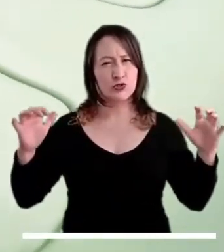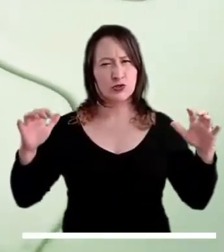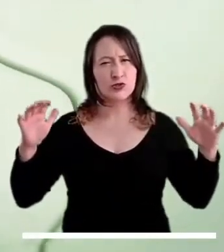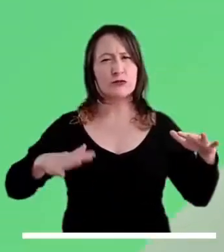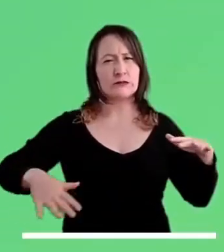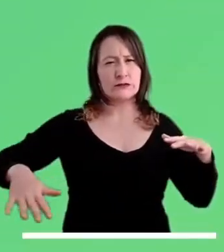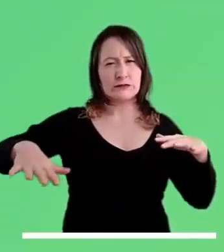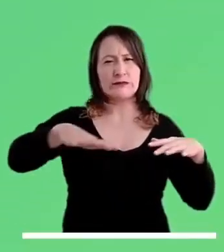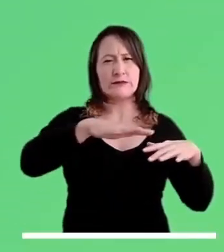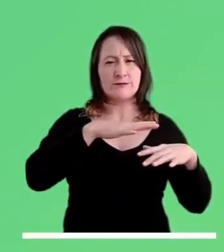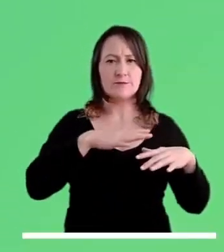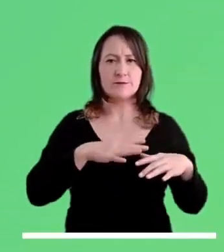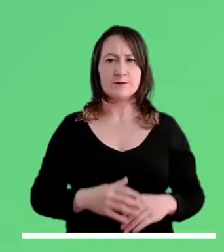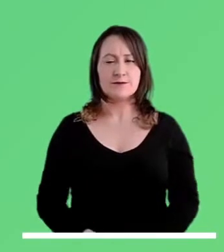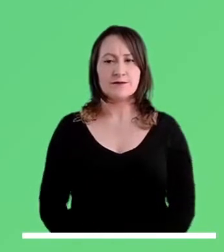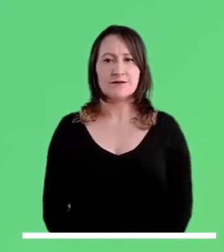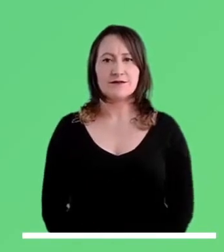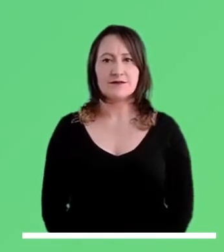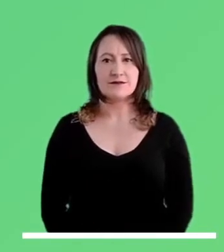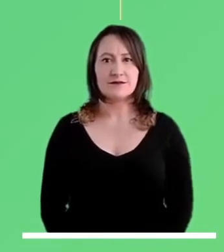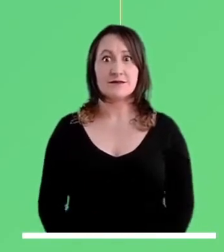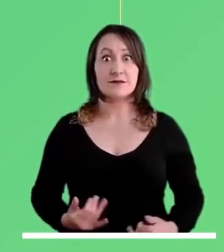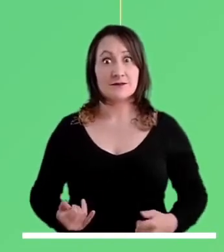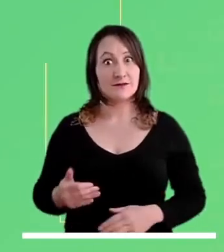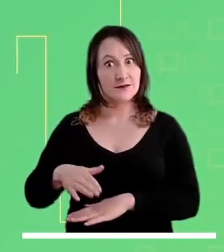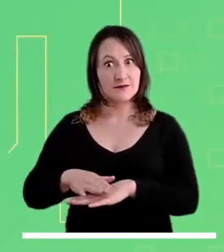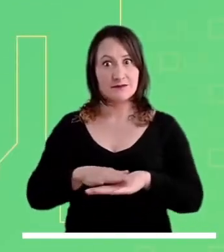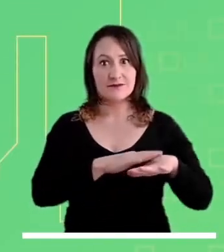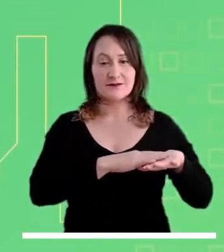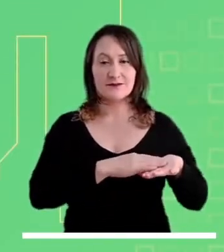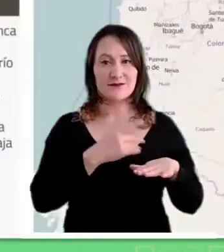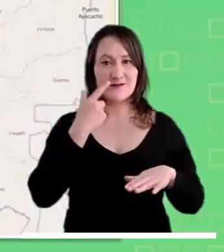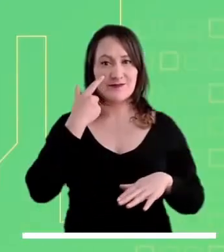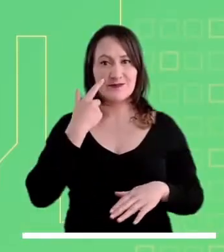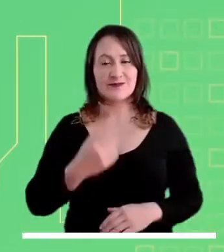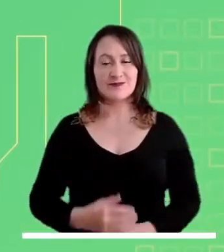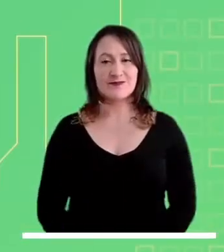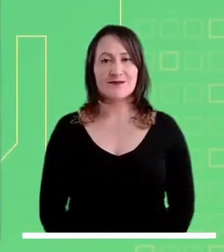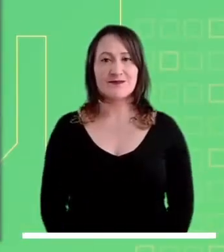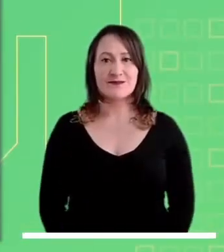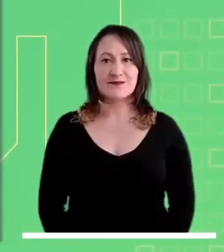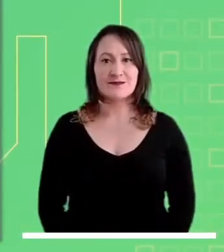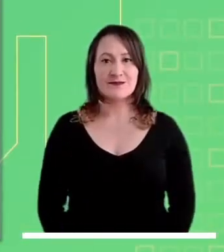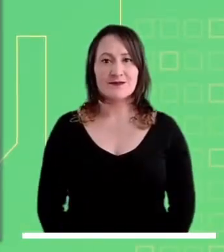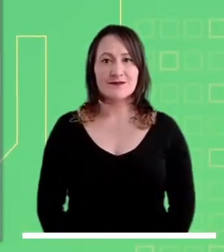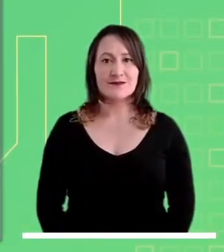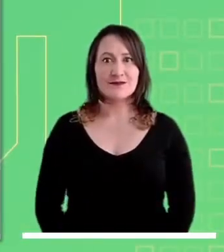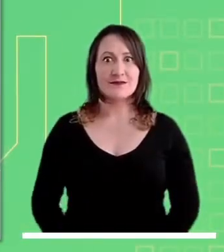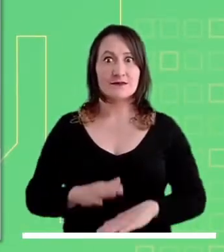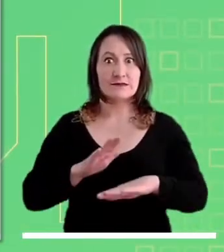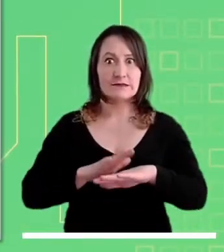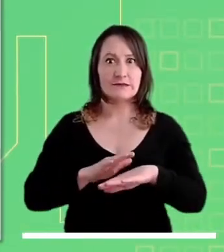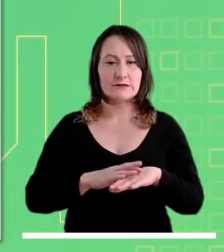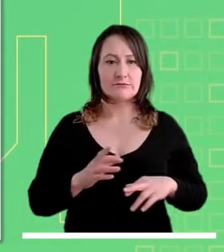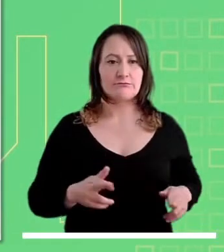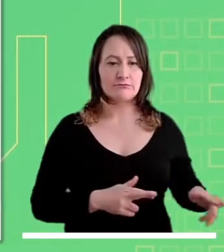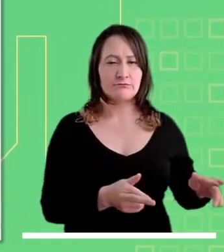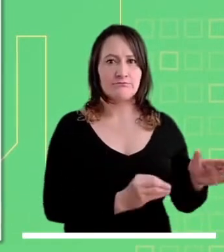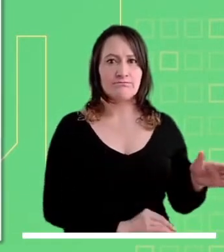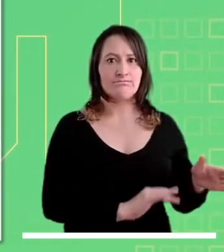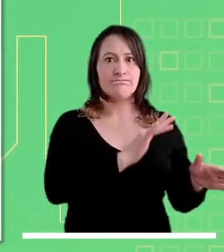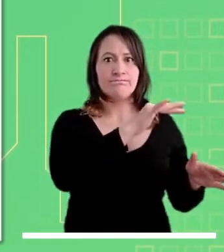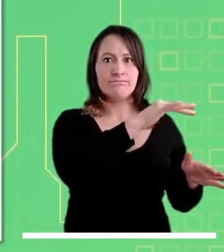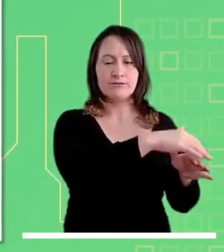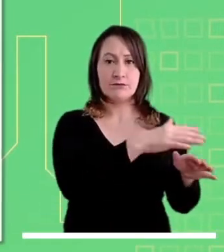Veamos ahora las alertas que se encuentran activas. Atención a los niveles altos en la cuenca alta del río Meta, en la parte